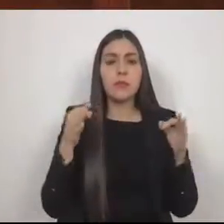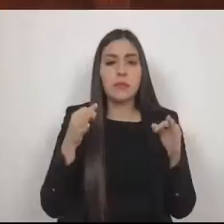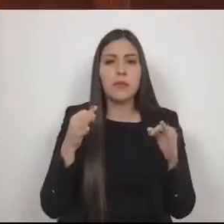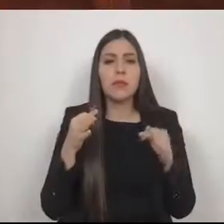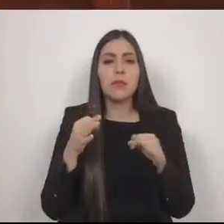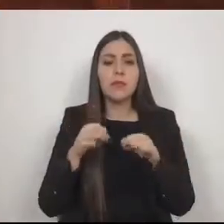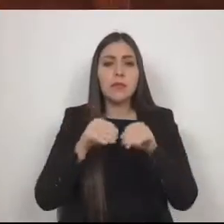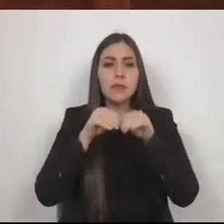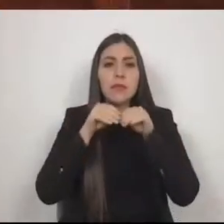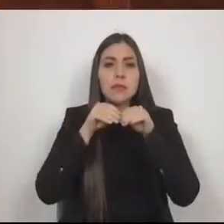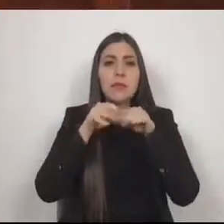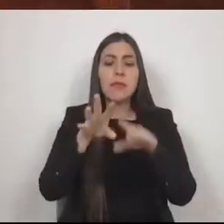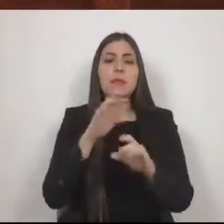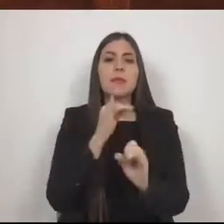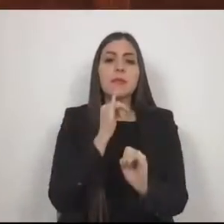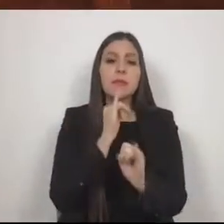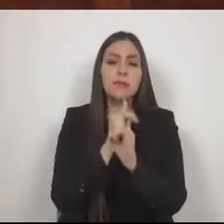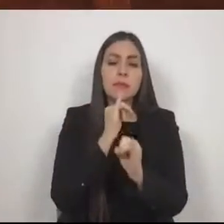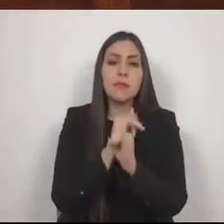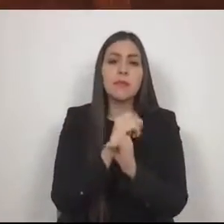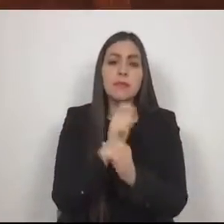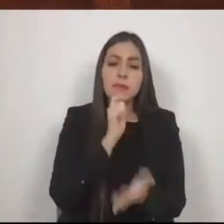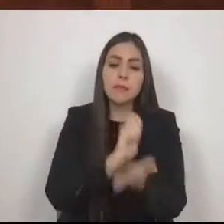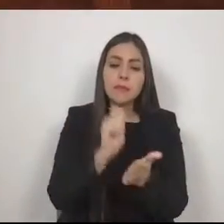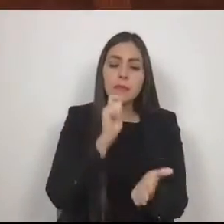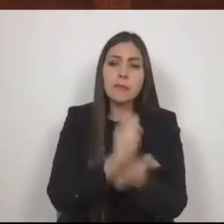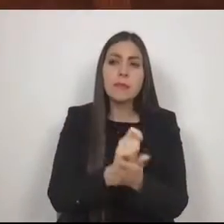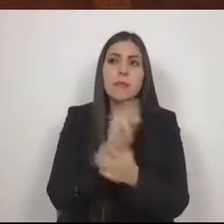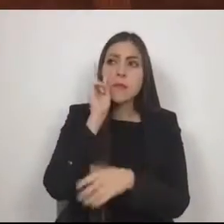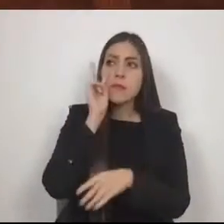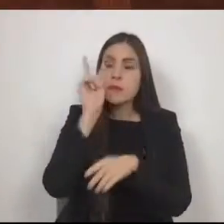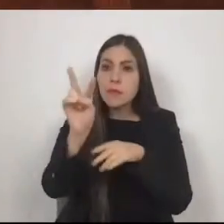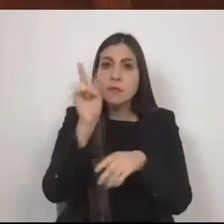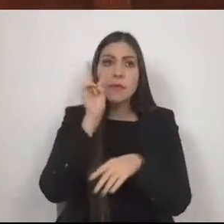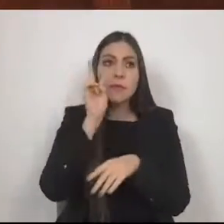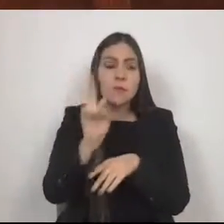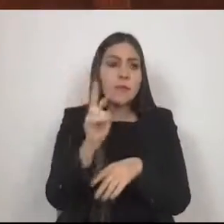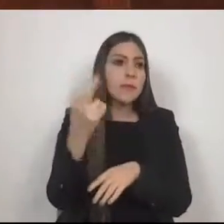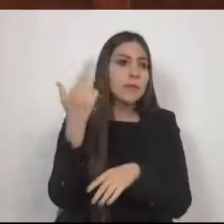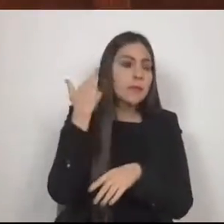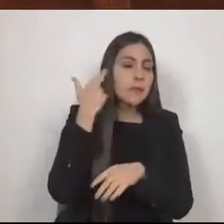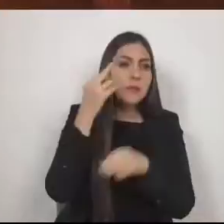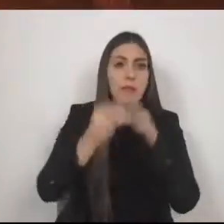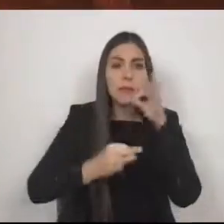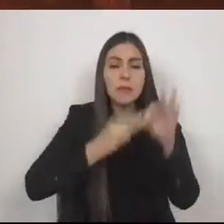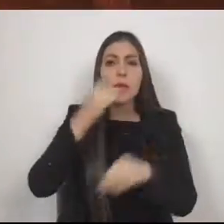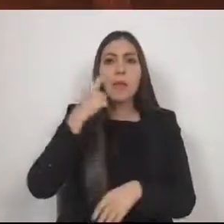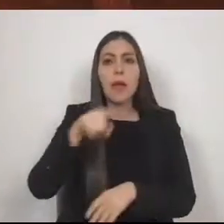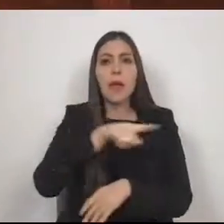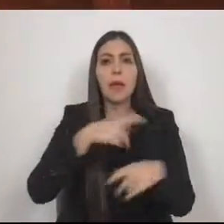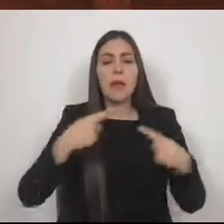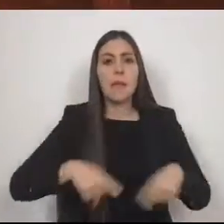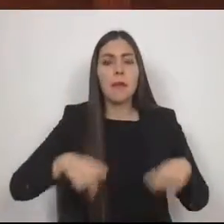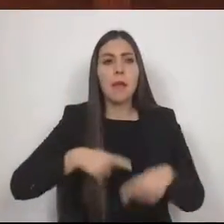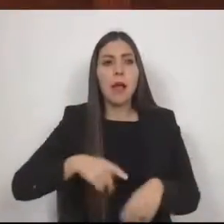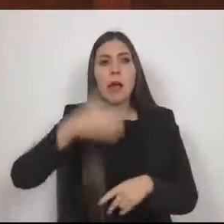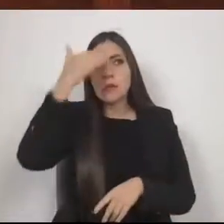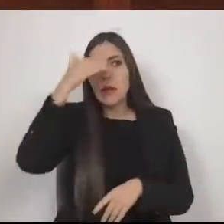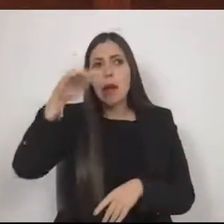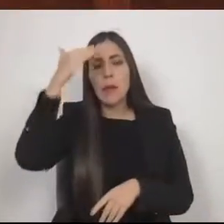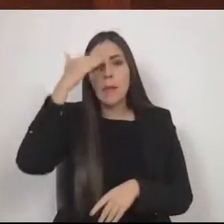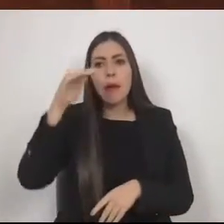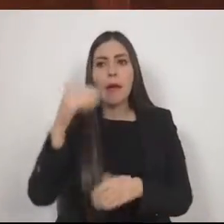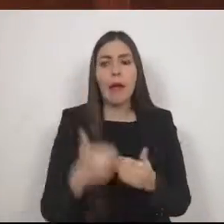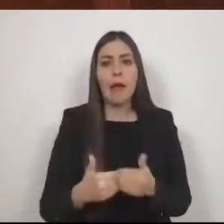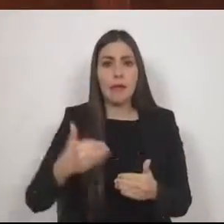escrita, visual, auditiva y además que permitan a la sociedad tener conocimiento del antes,